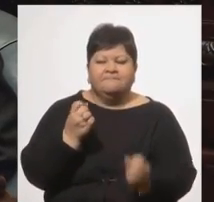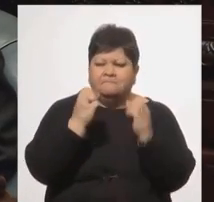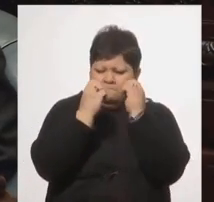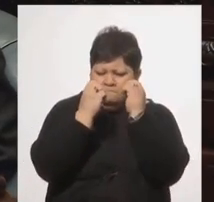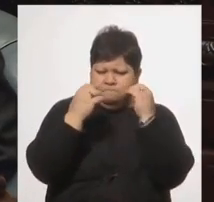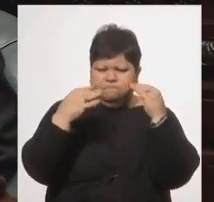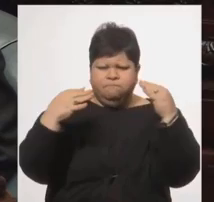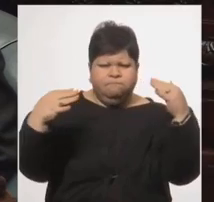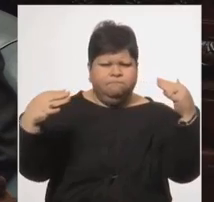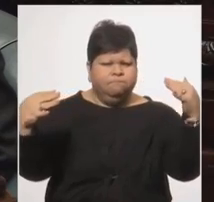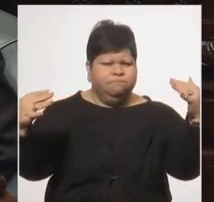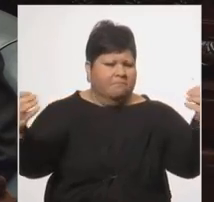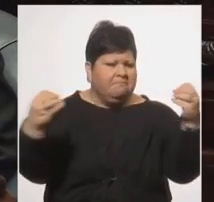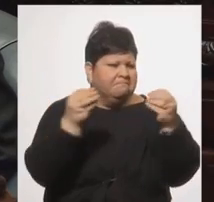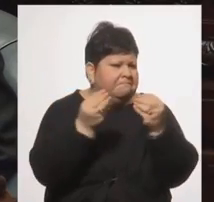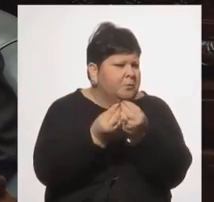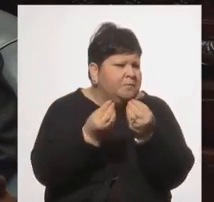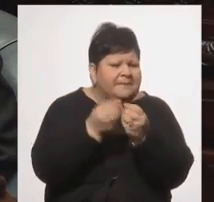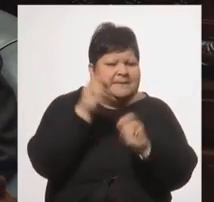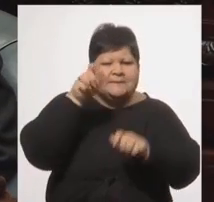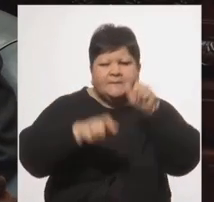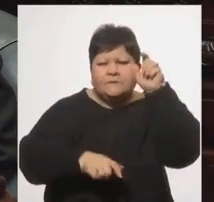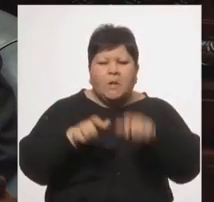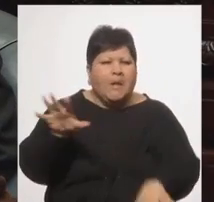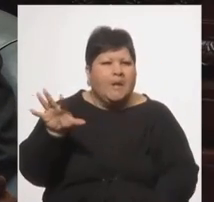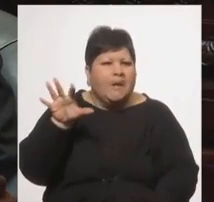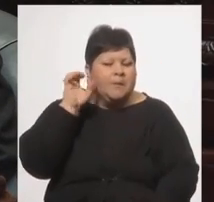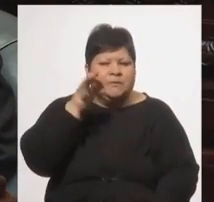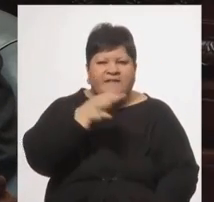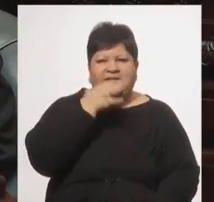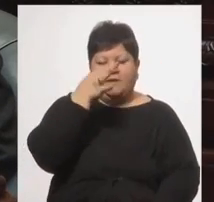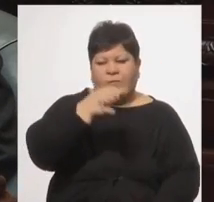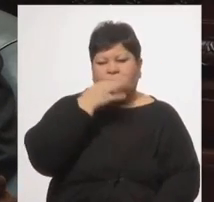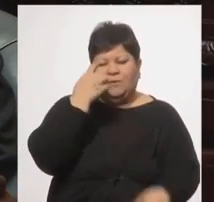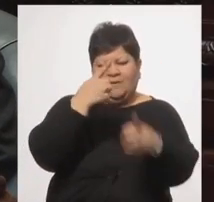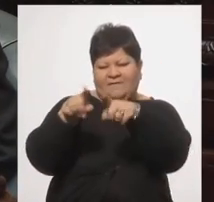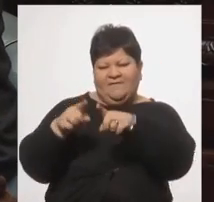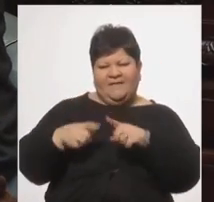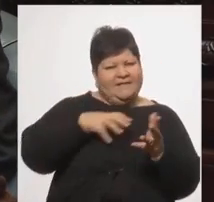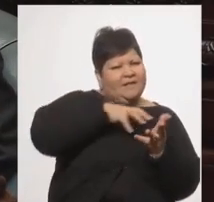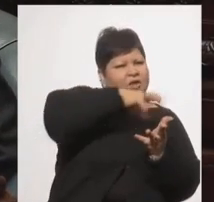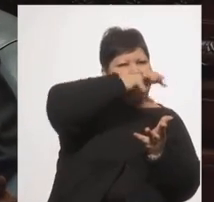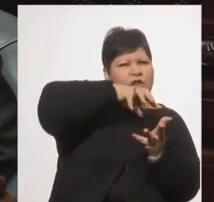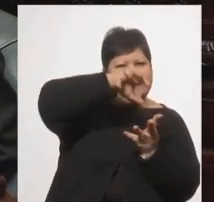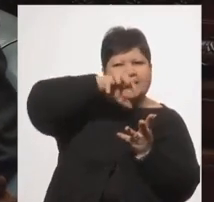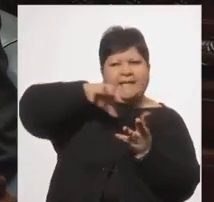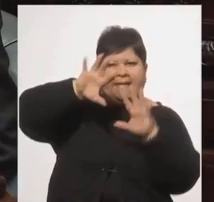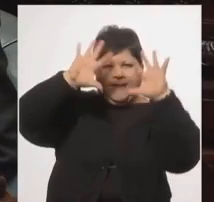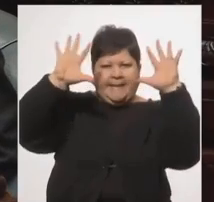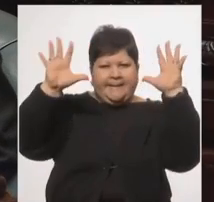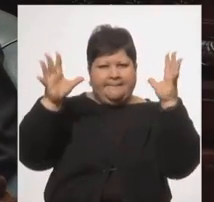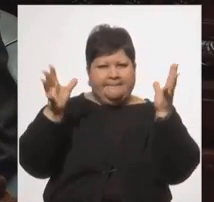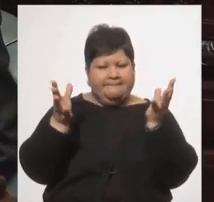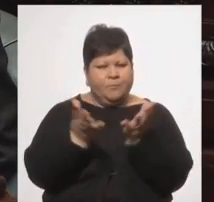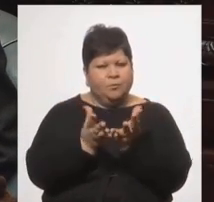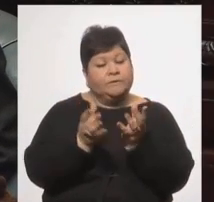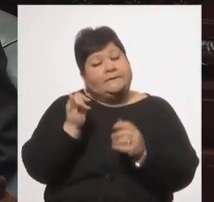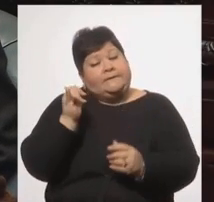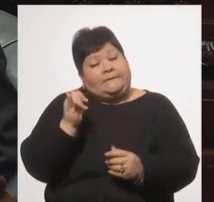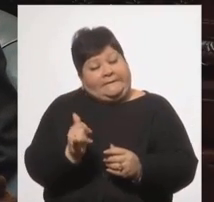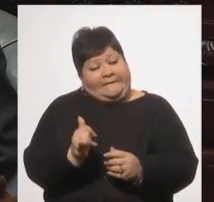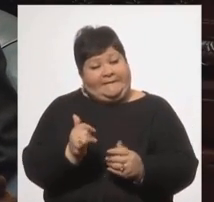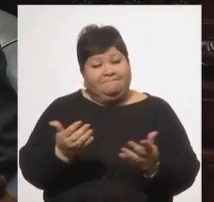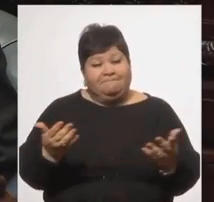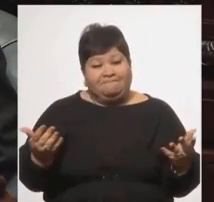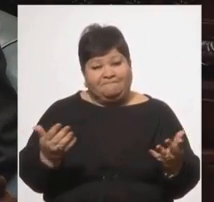jóvenes entusiastas en tantos países de distintos continentes. Es un hombre controversial sin duda